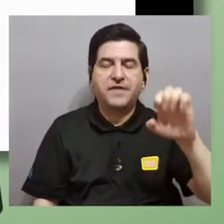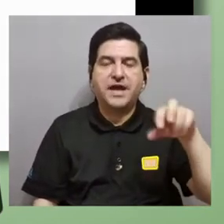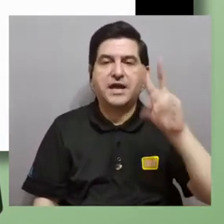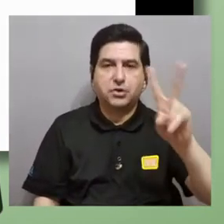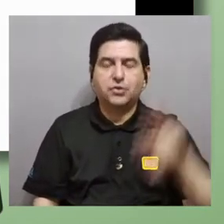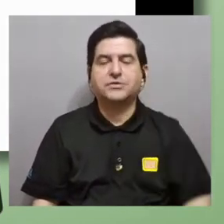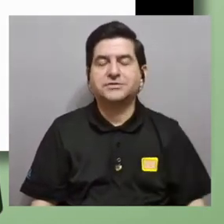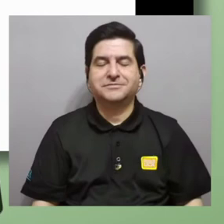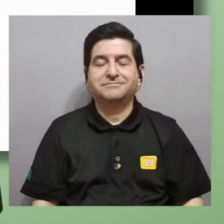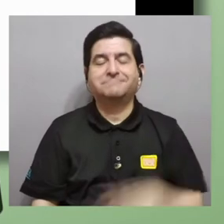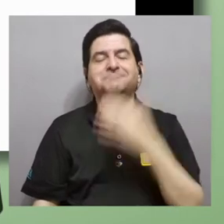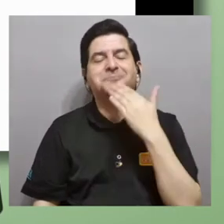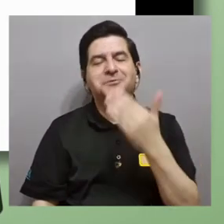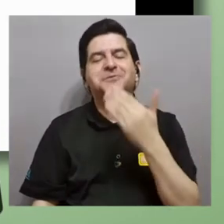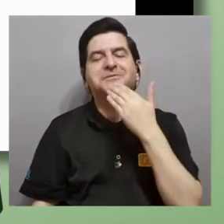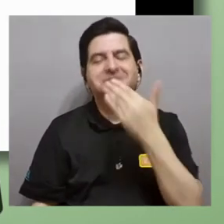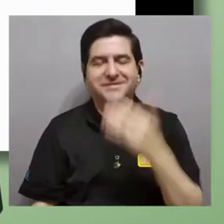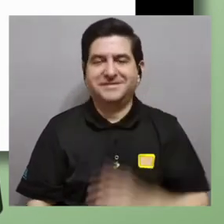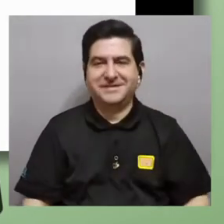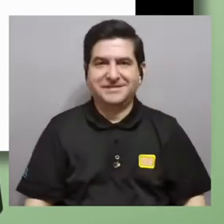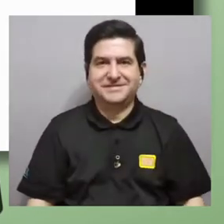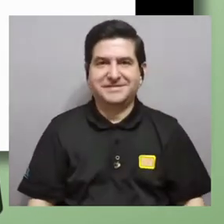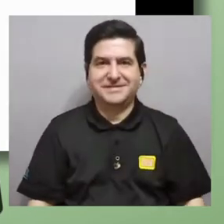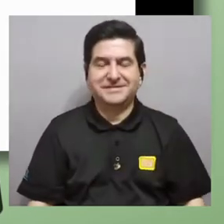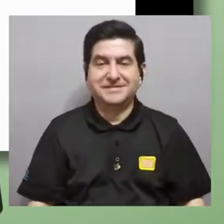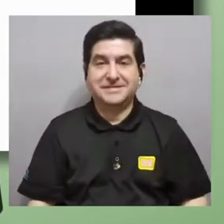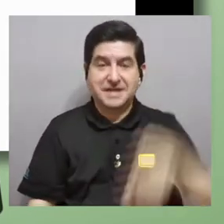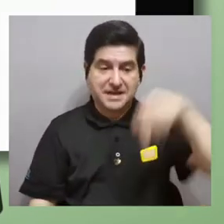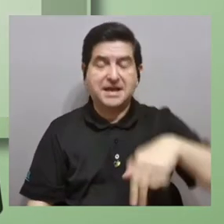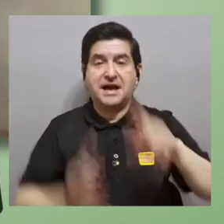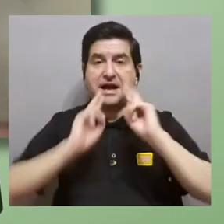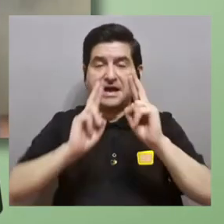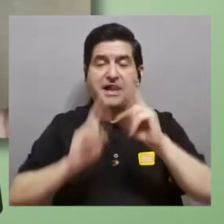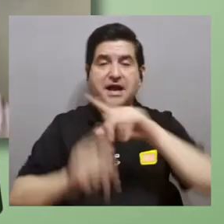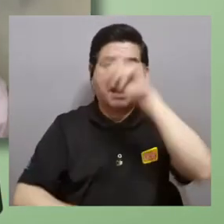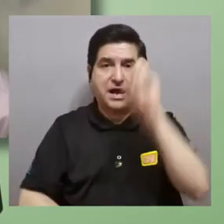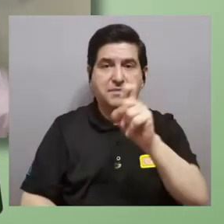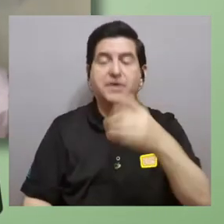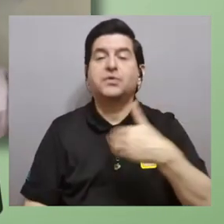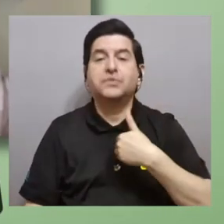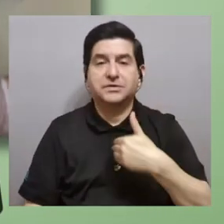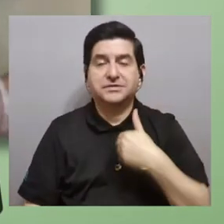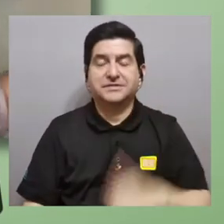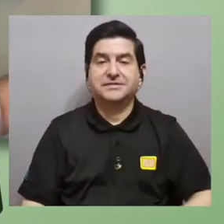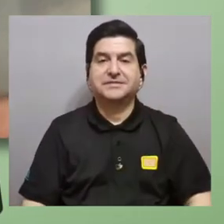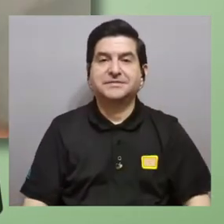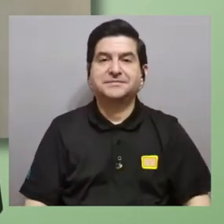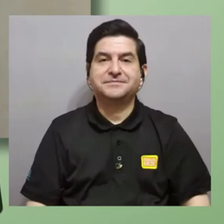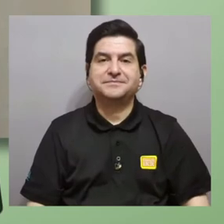con esto darle las gracias y pues quedo acá para responder cualquier pregunta que hubiera